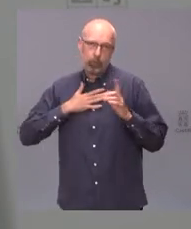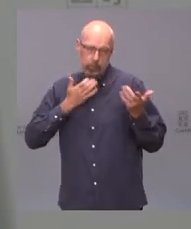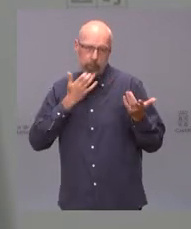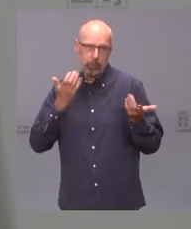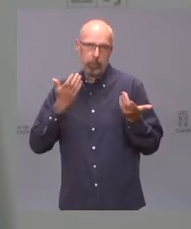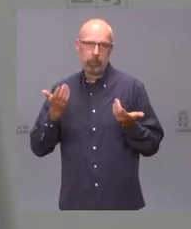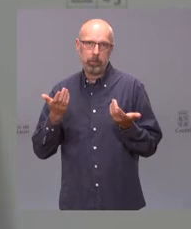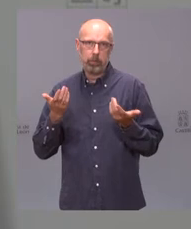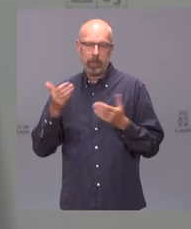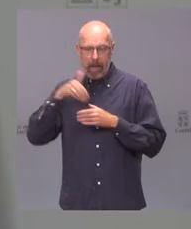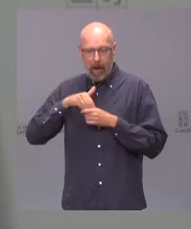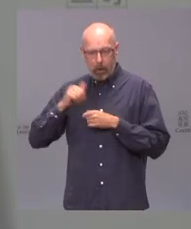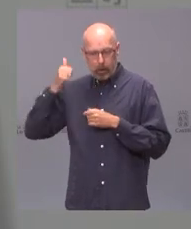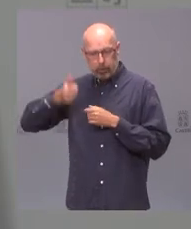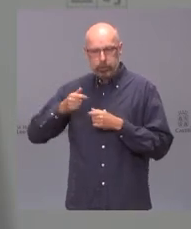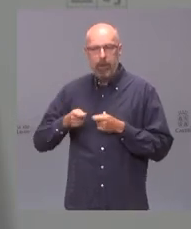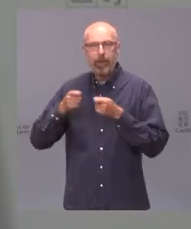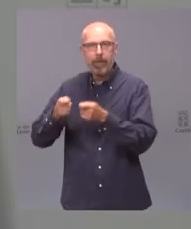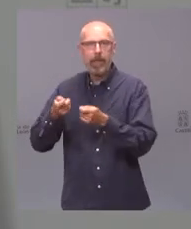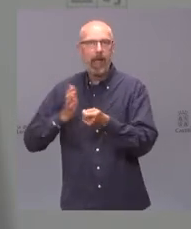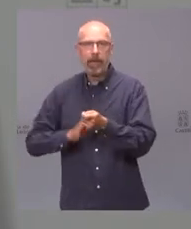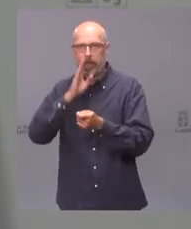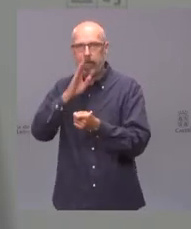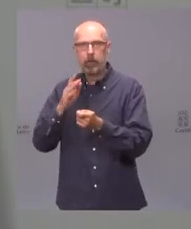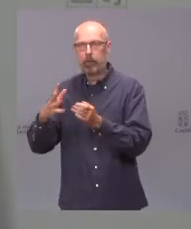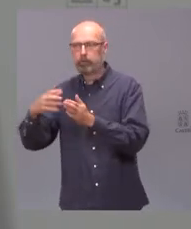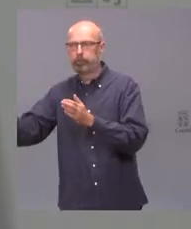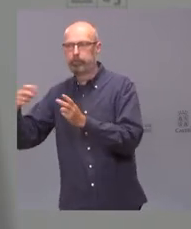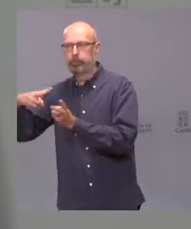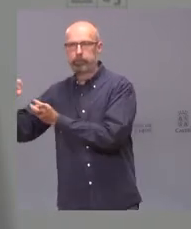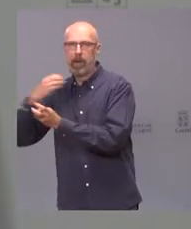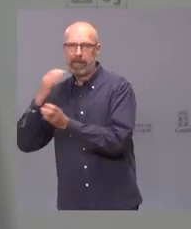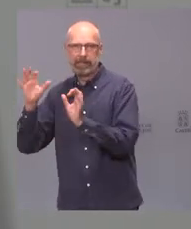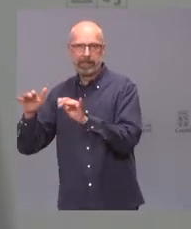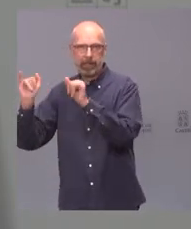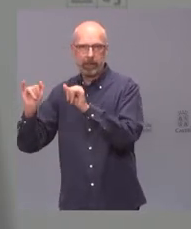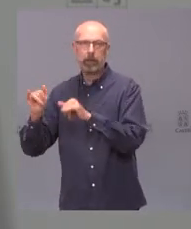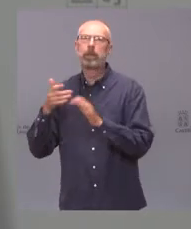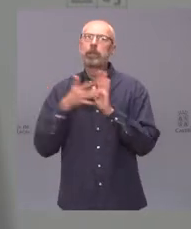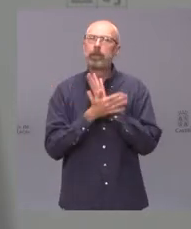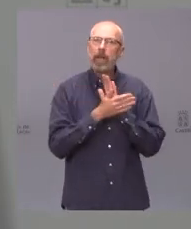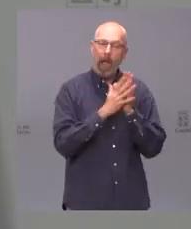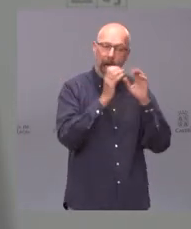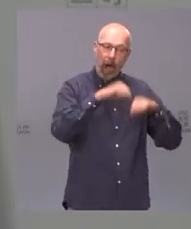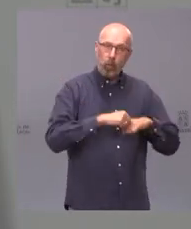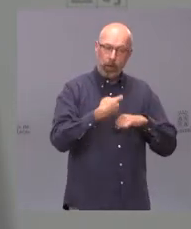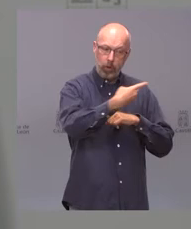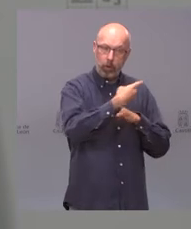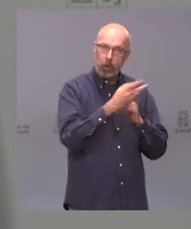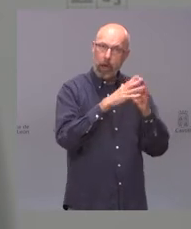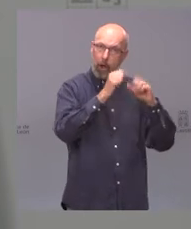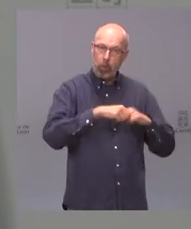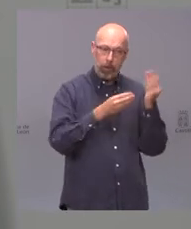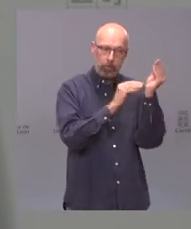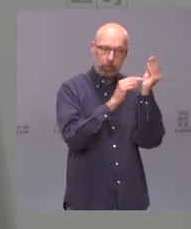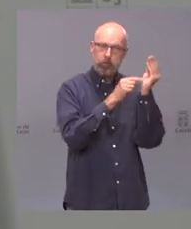un ejemplo de que este acuerdo de gobierno es útil es eficaz está vivo y tiene vocación de permanencia y de